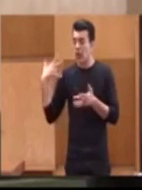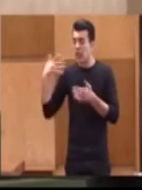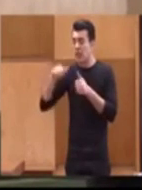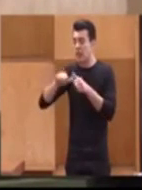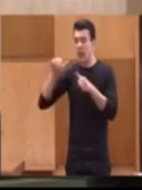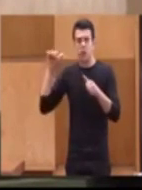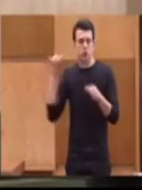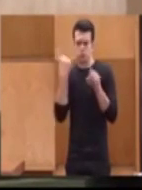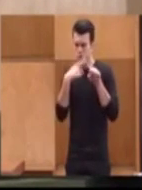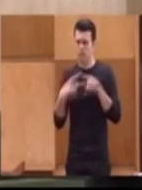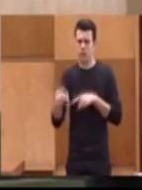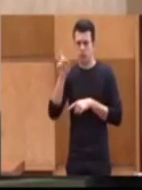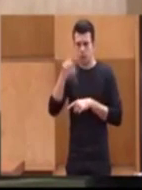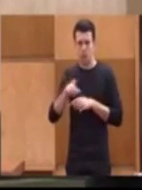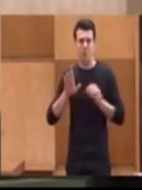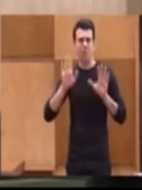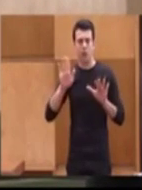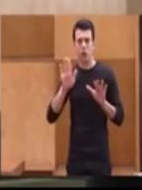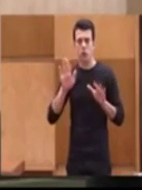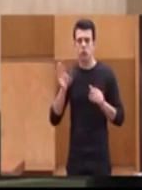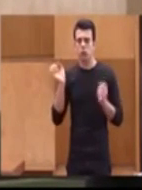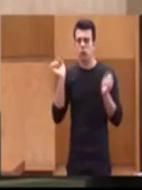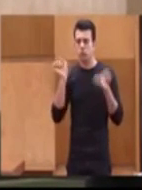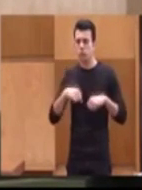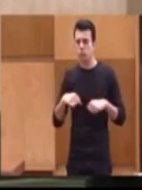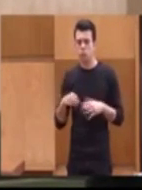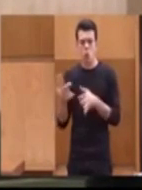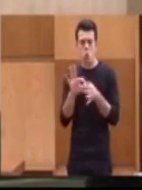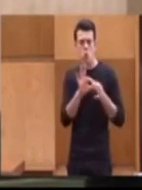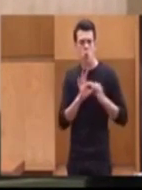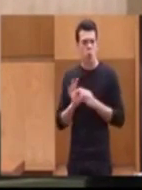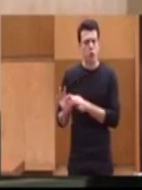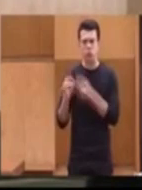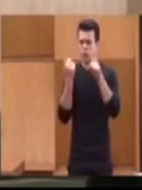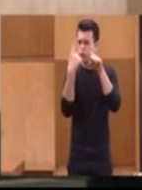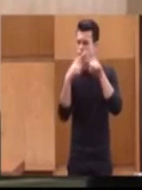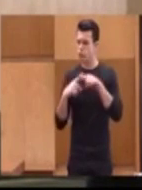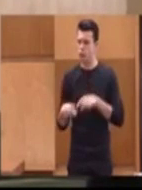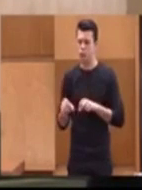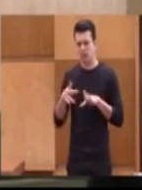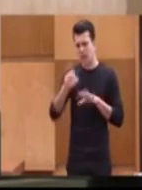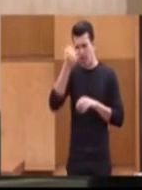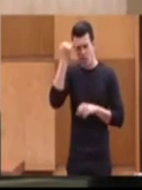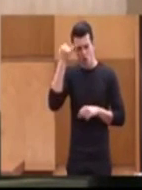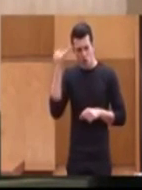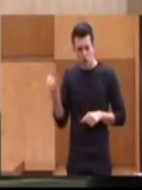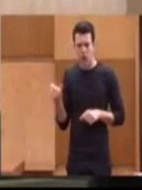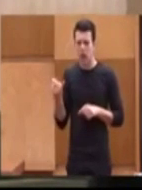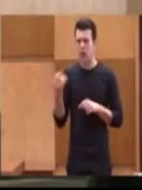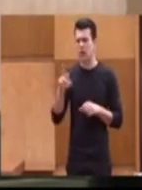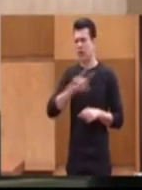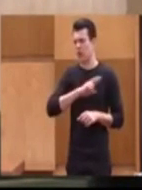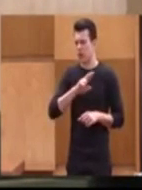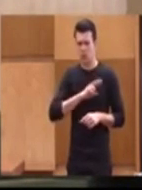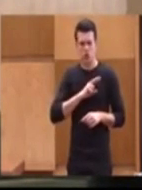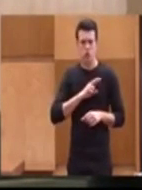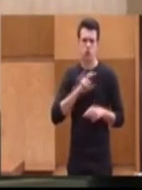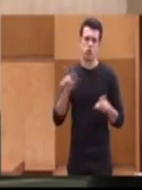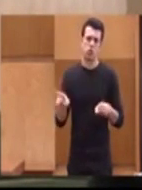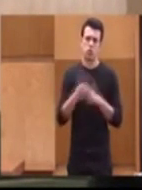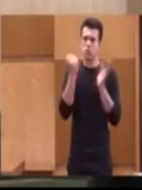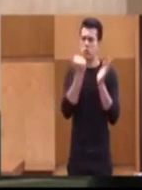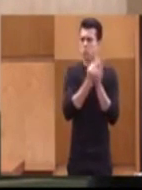distintas, pero decidimos unirnos sin distinción de ideologías, credos religiosos y siglas